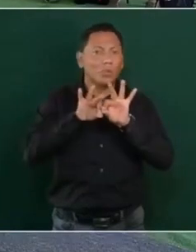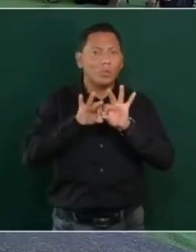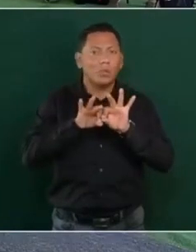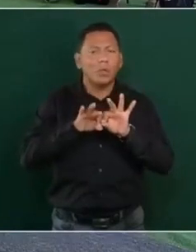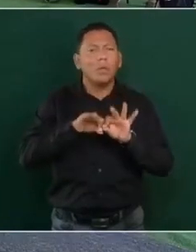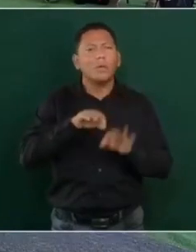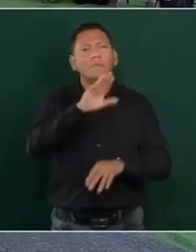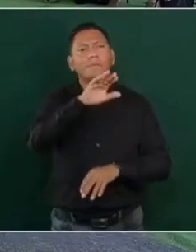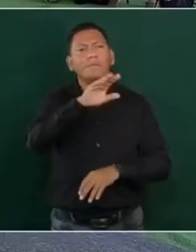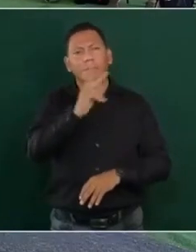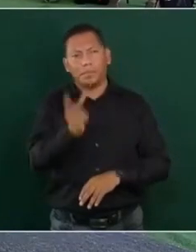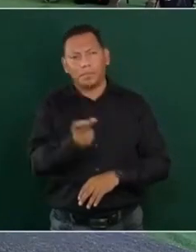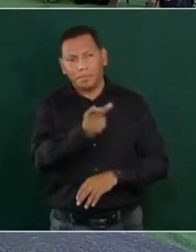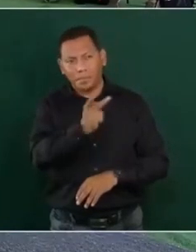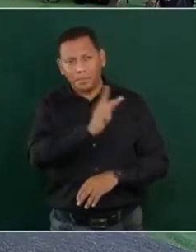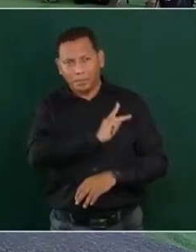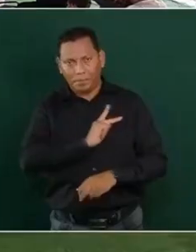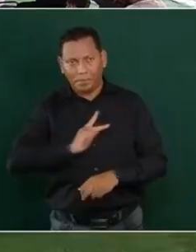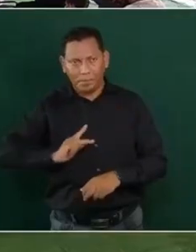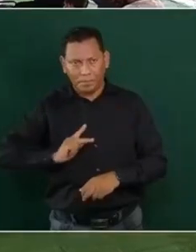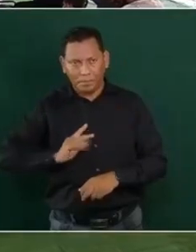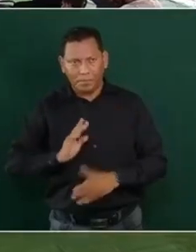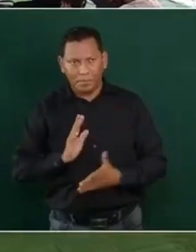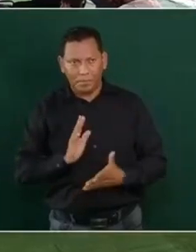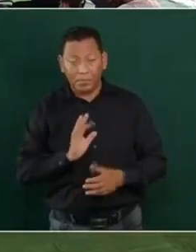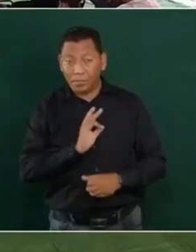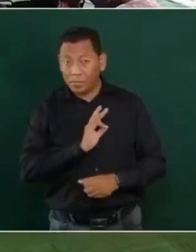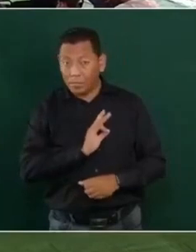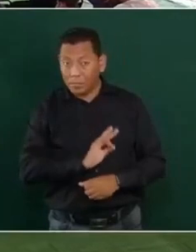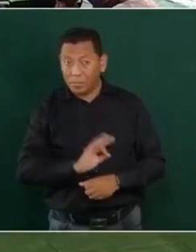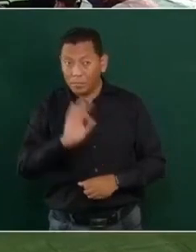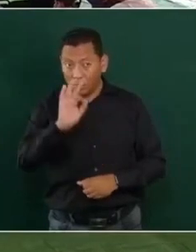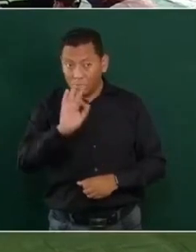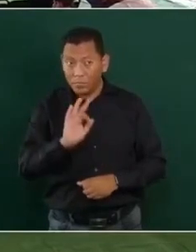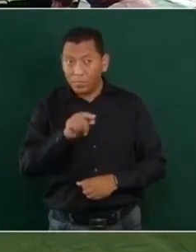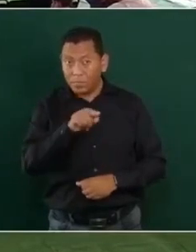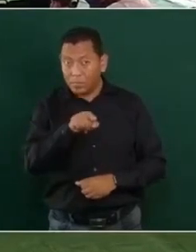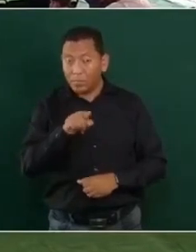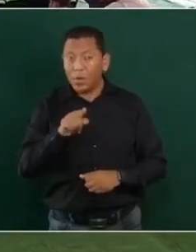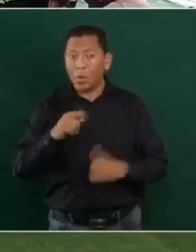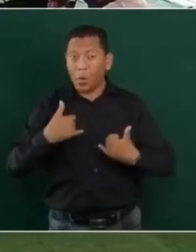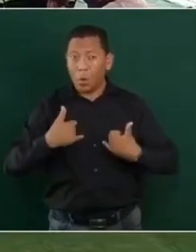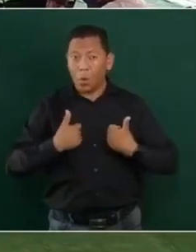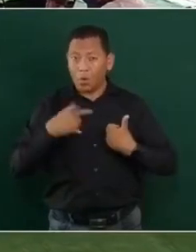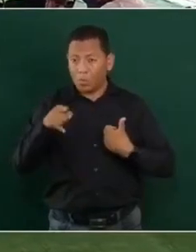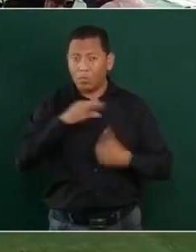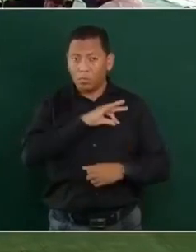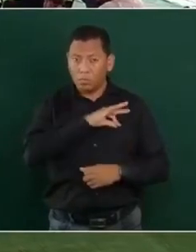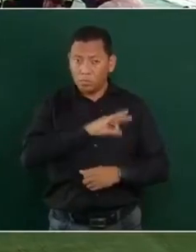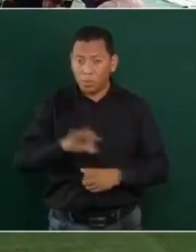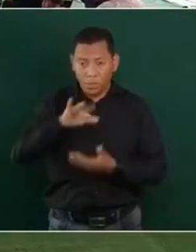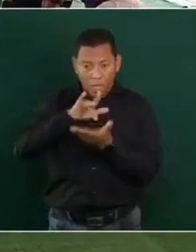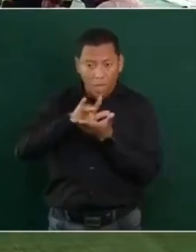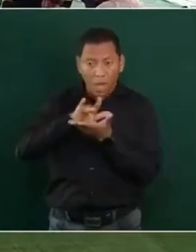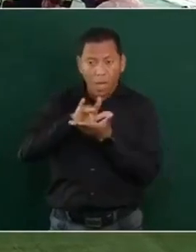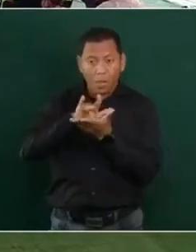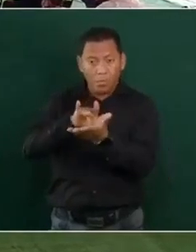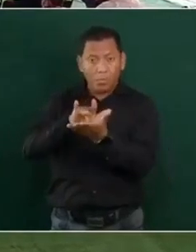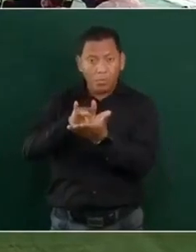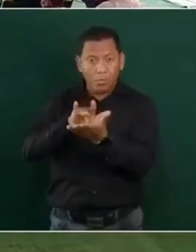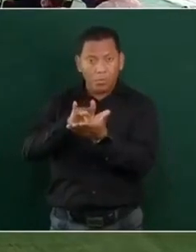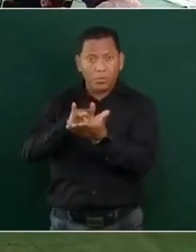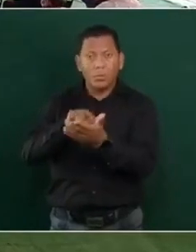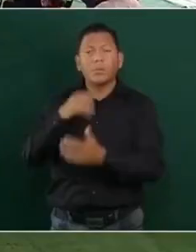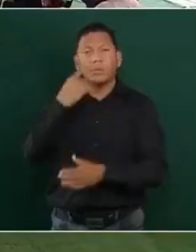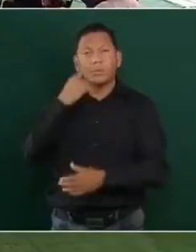Presidente, nada más preguntarle concretamente si podrían hacer el acompañamiento a este joven que tiene para... Rosa